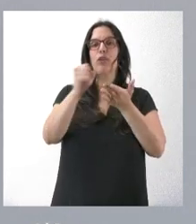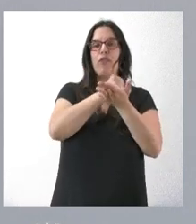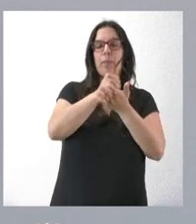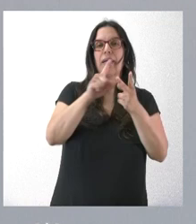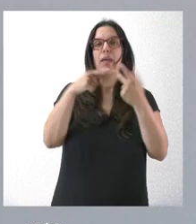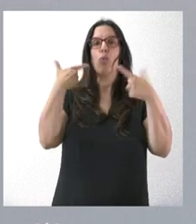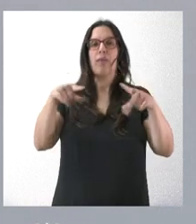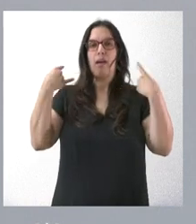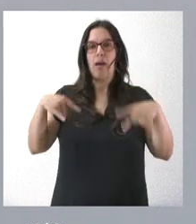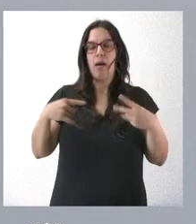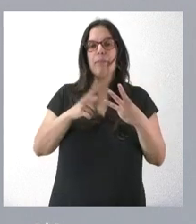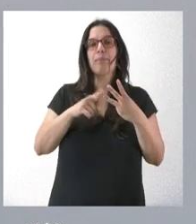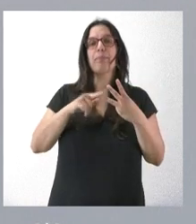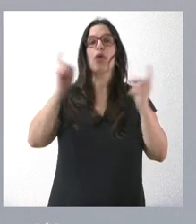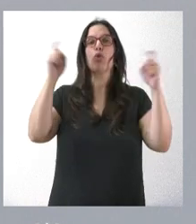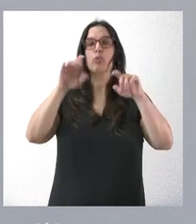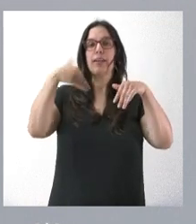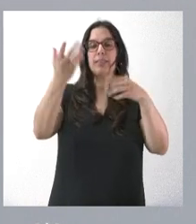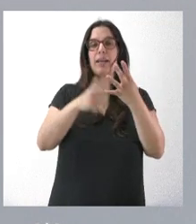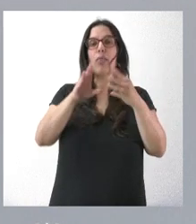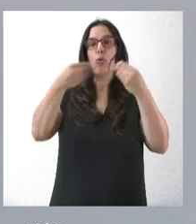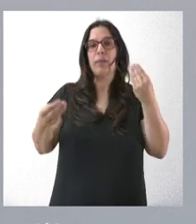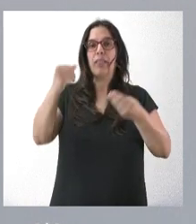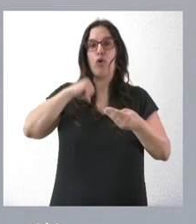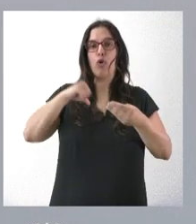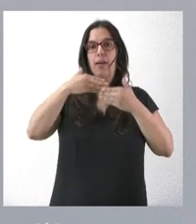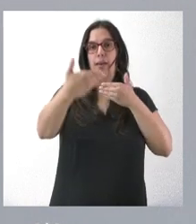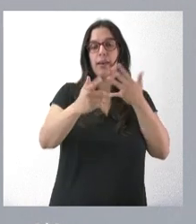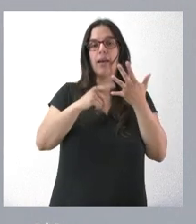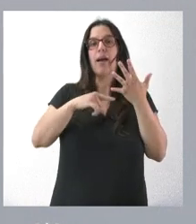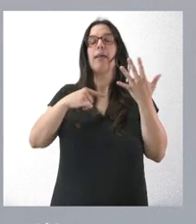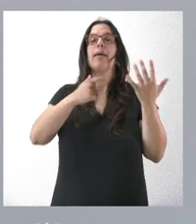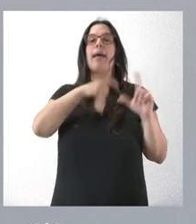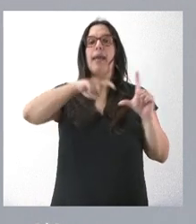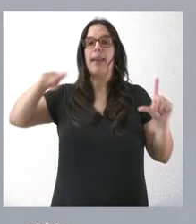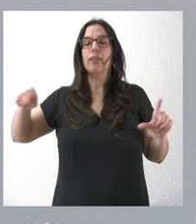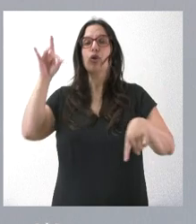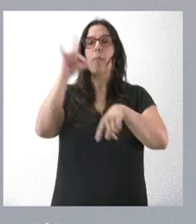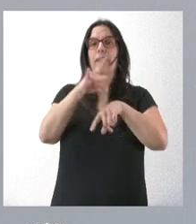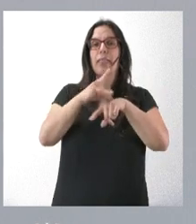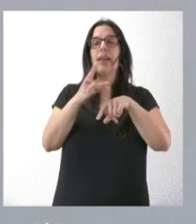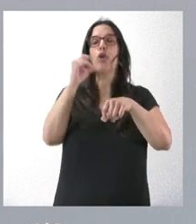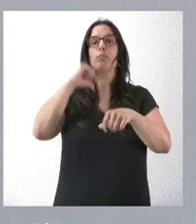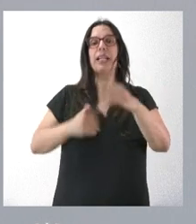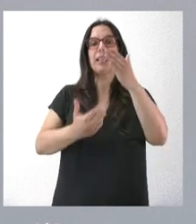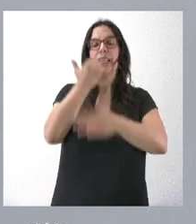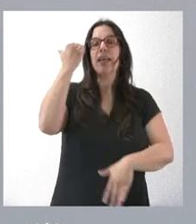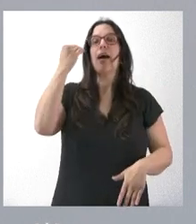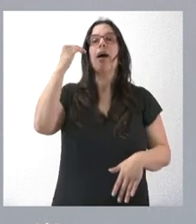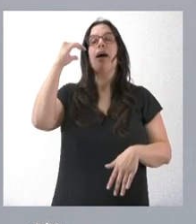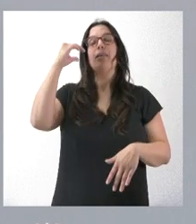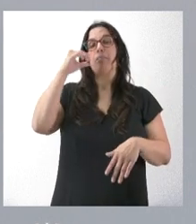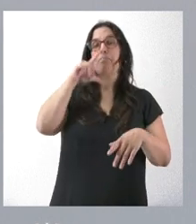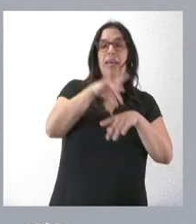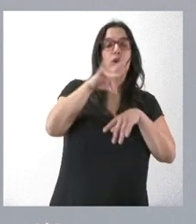de radioterapia, consultas externas, documentación clínica, electromedicina, hospital de día médico, hospital de día oncológico,